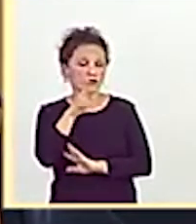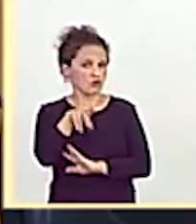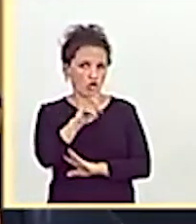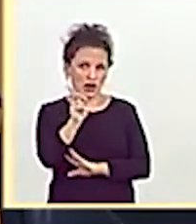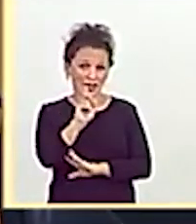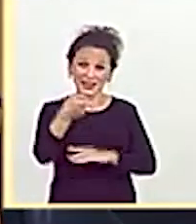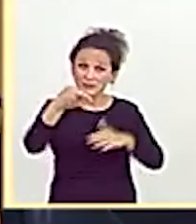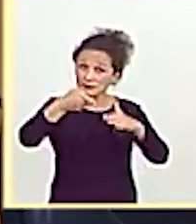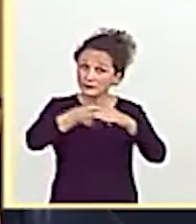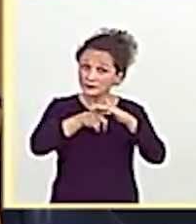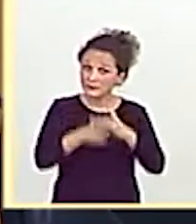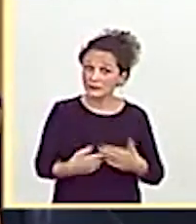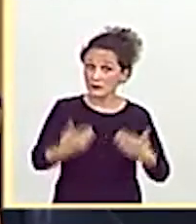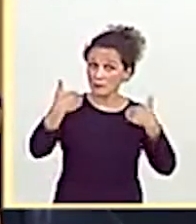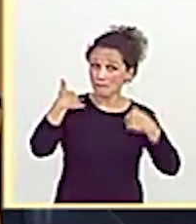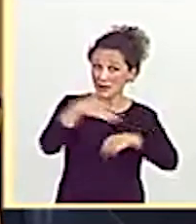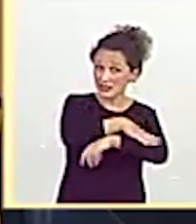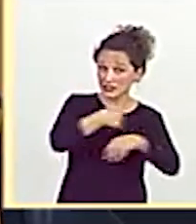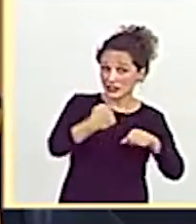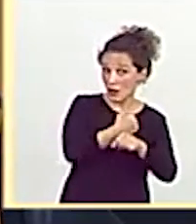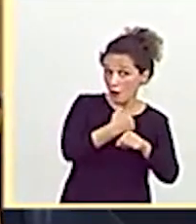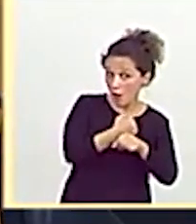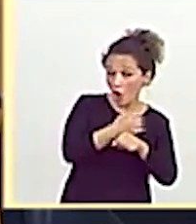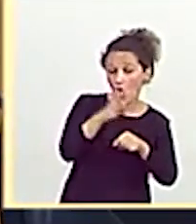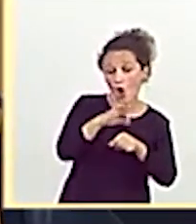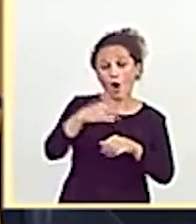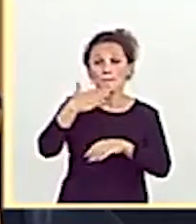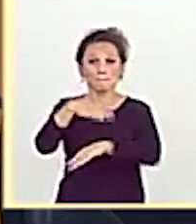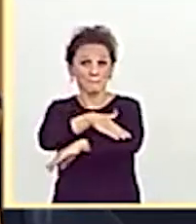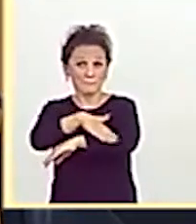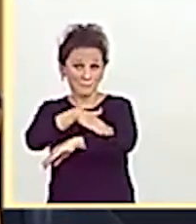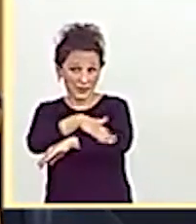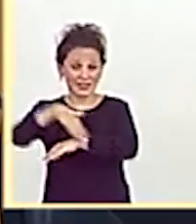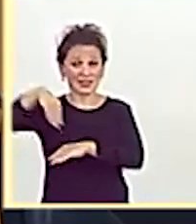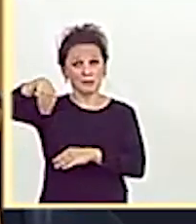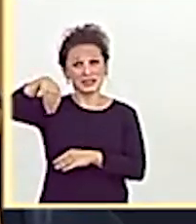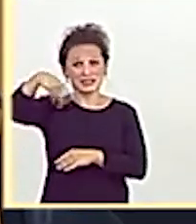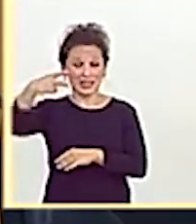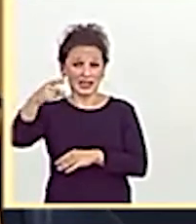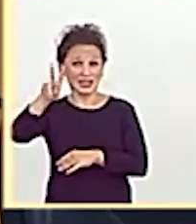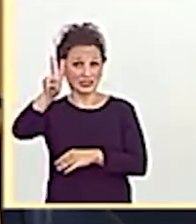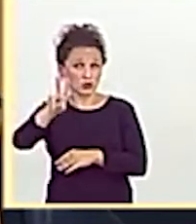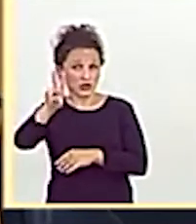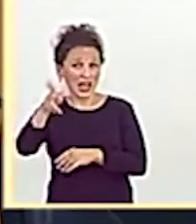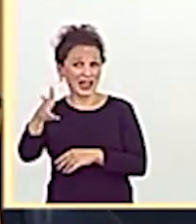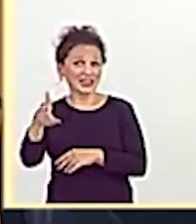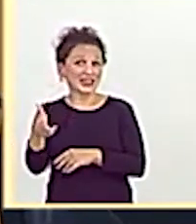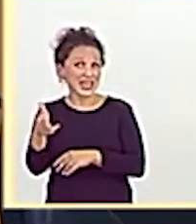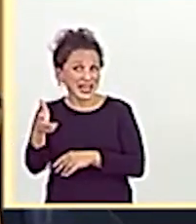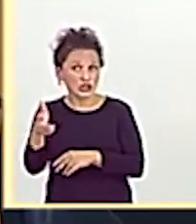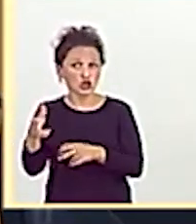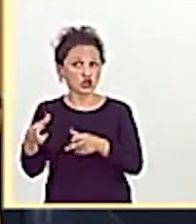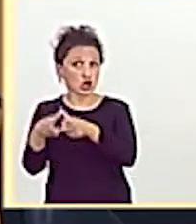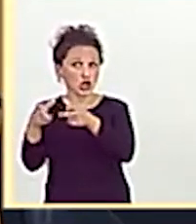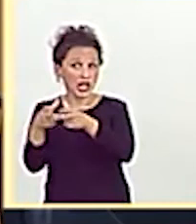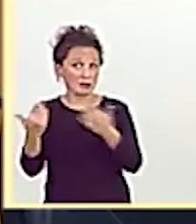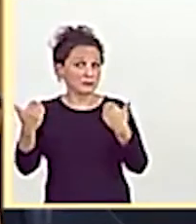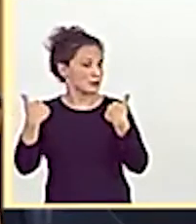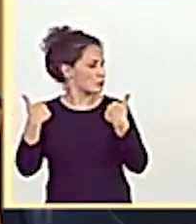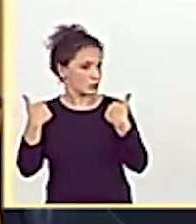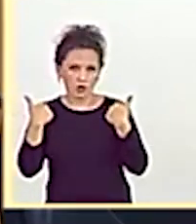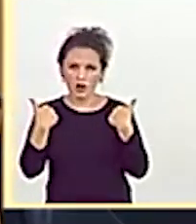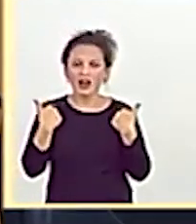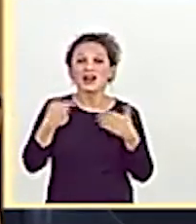lleva además ni el Ministerio de Trabajo ni la vicepresidencia segunda de derechos sociales Lo lleva el Ministerio de Exteriores